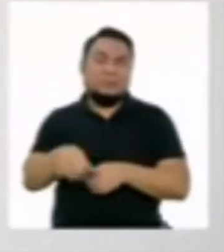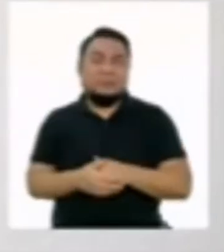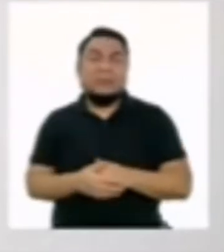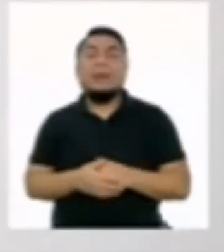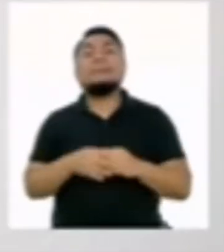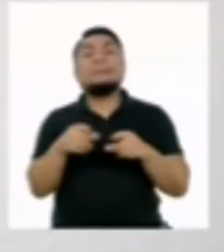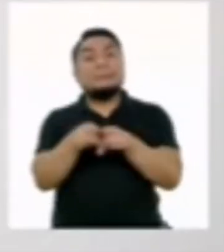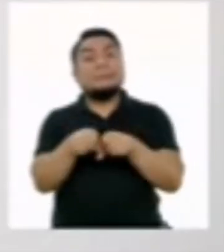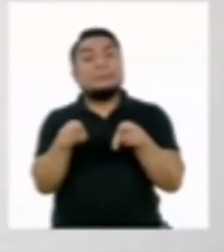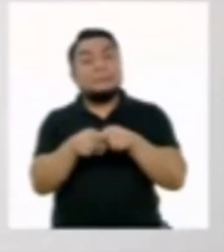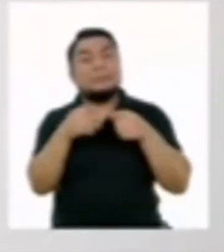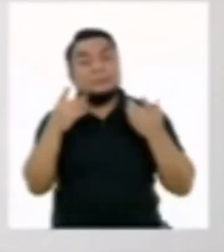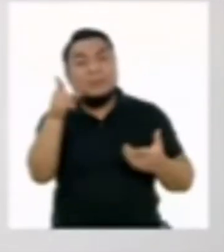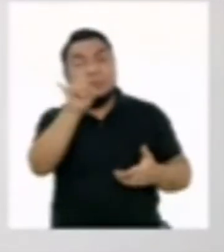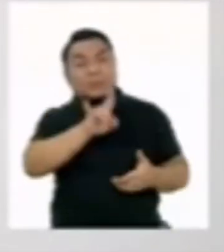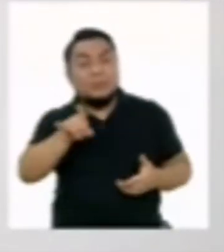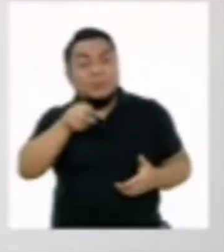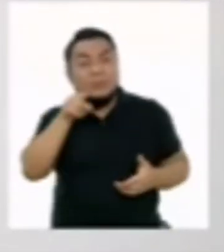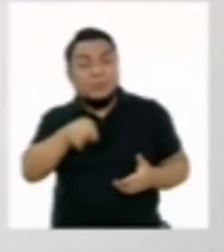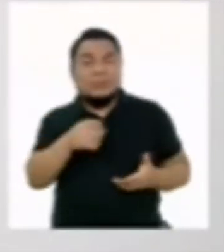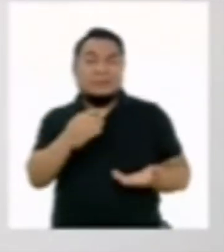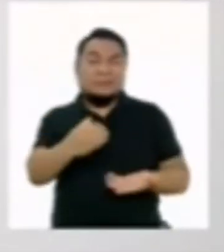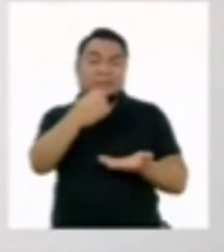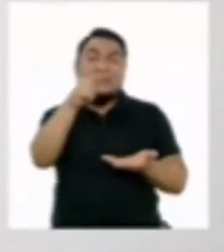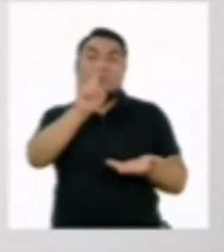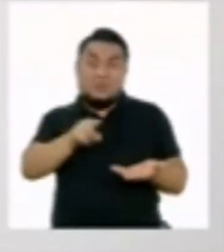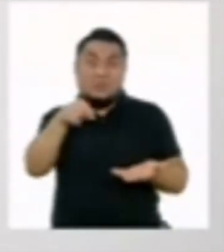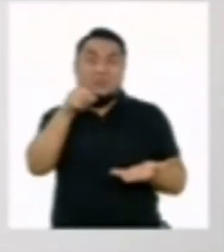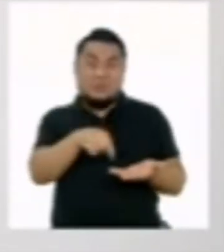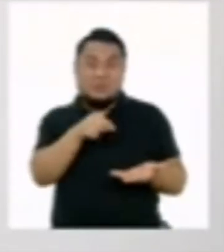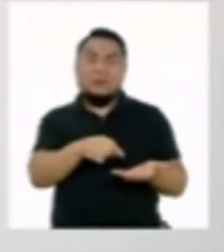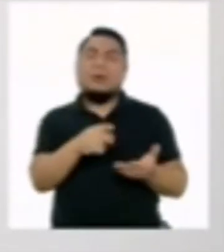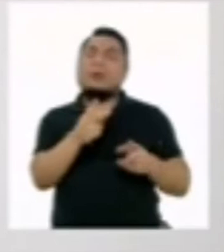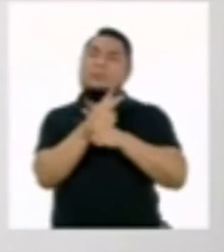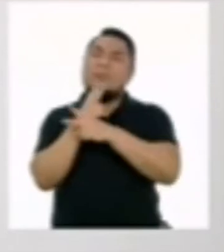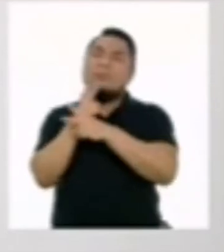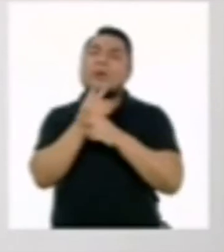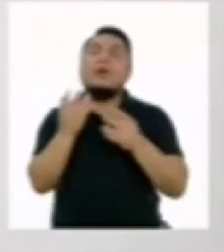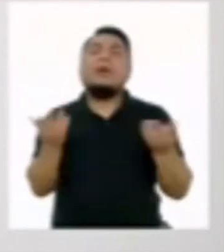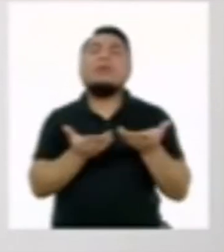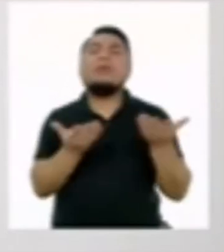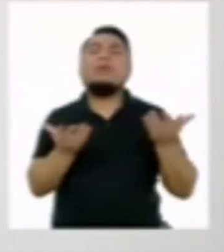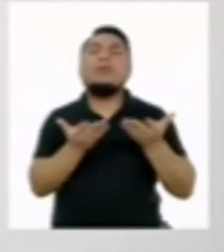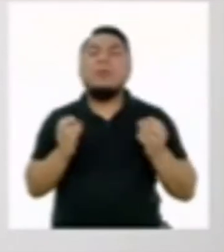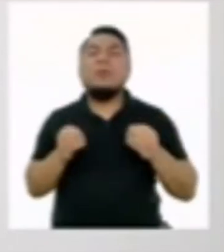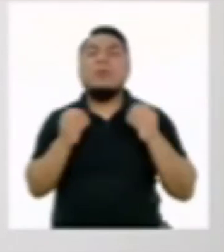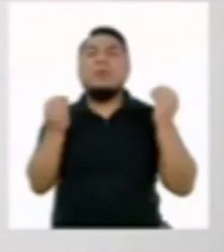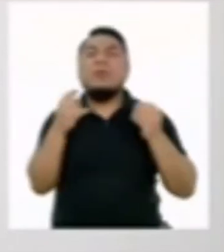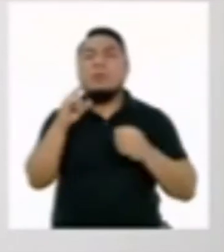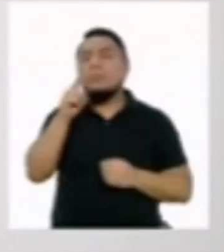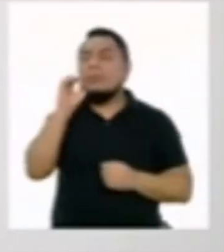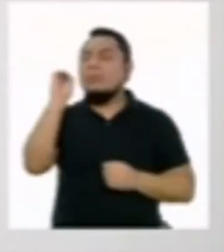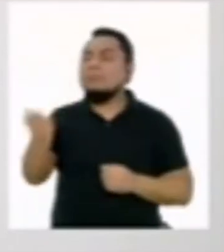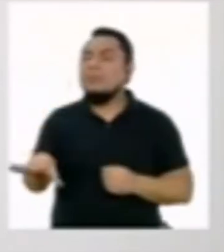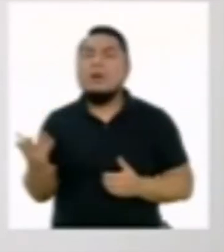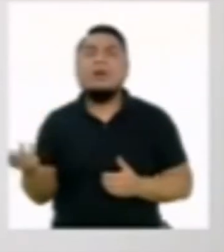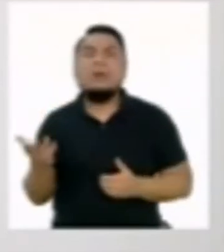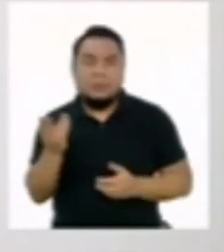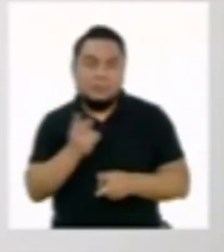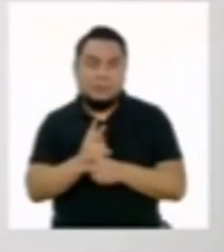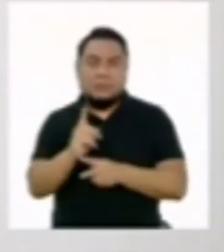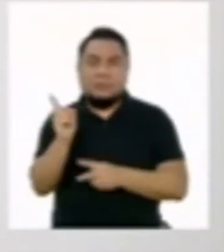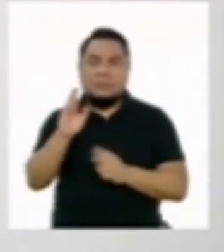Y en caso tengamos que utilizarlos, tener mucho cuidado sobre dónde y cómo las desechamos.